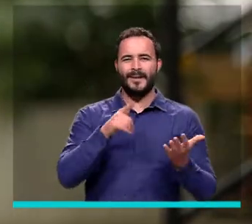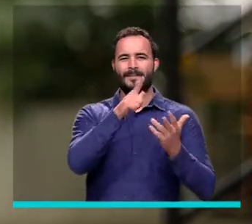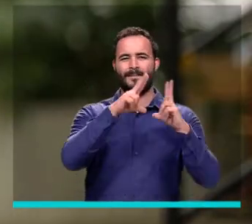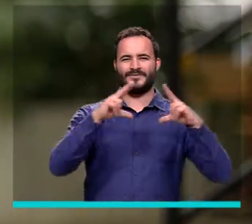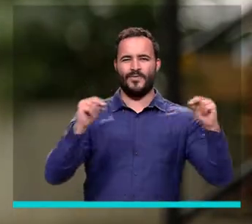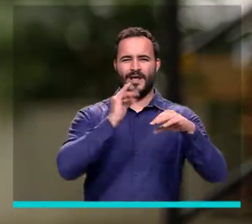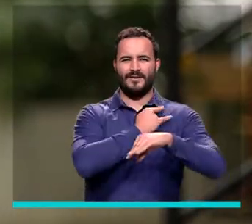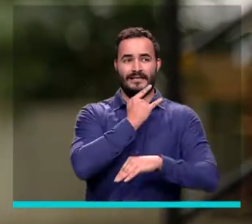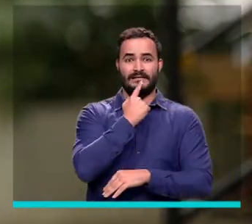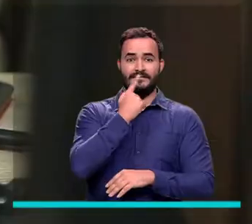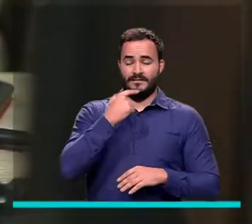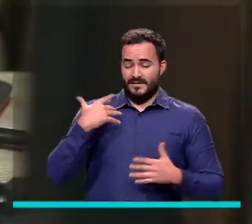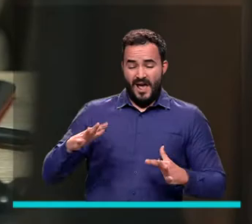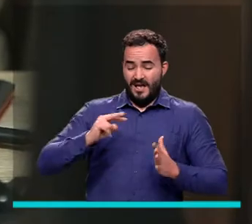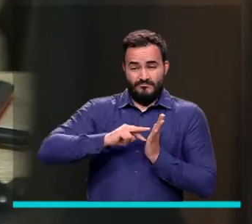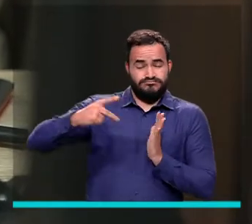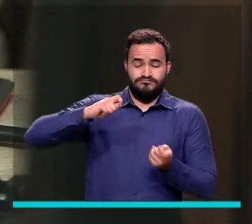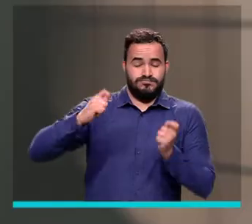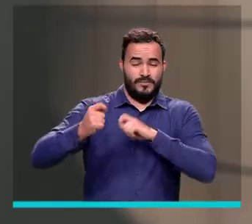son la Cuarta Revolución.